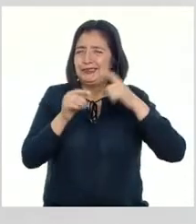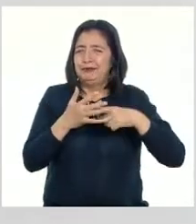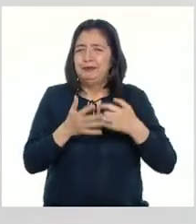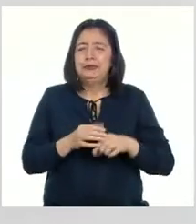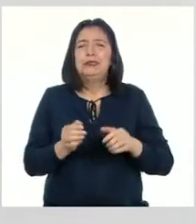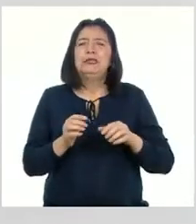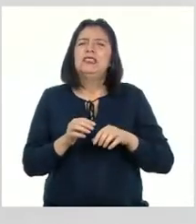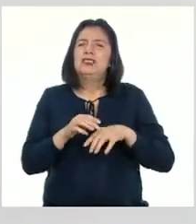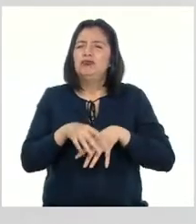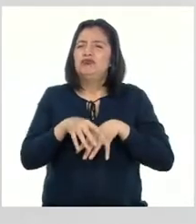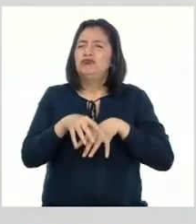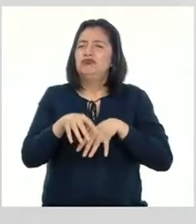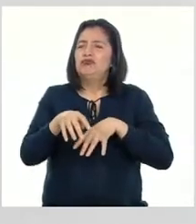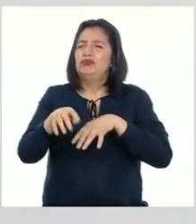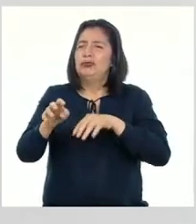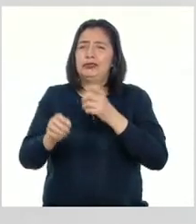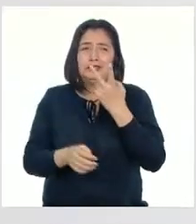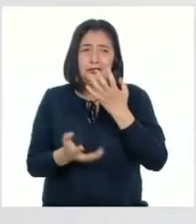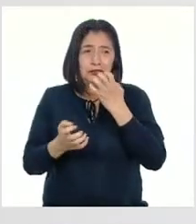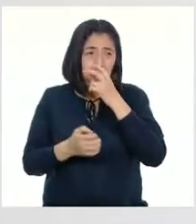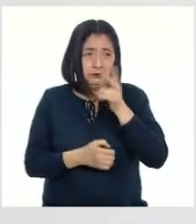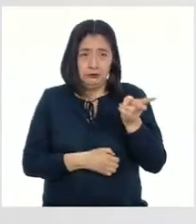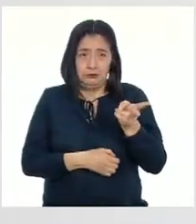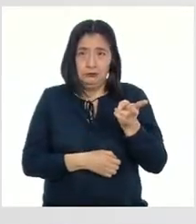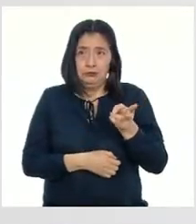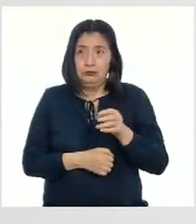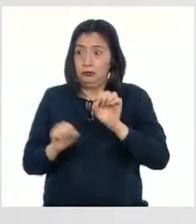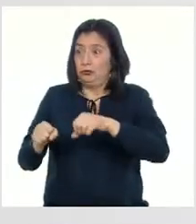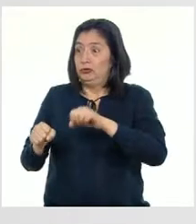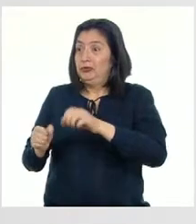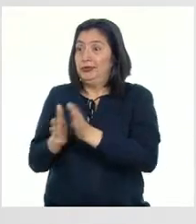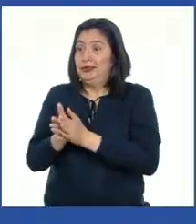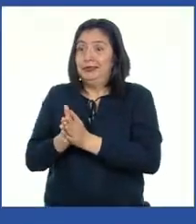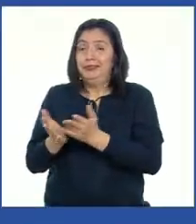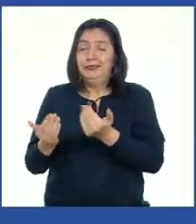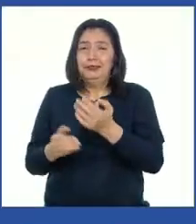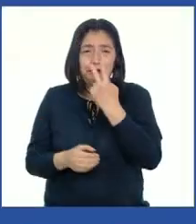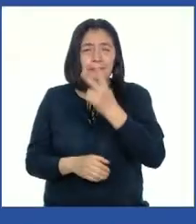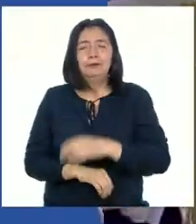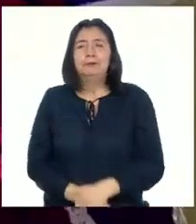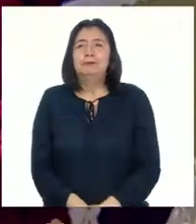comparsas del carnaval ¿Quieres verlo? ¡Ay, obvio! A ver